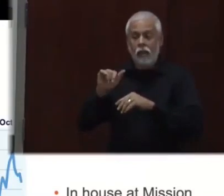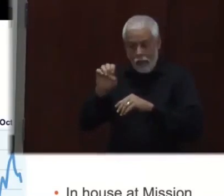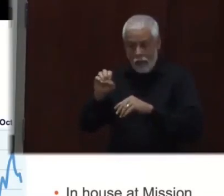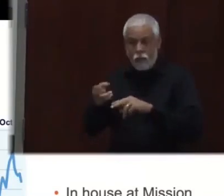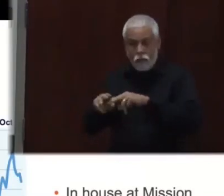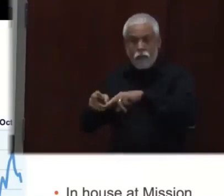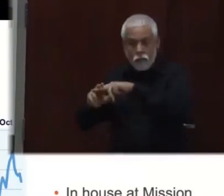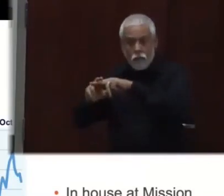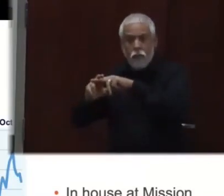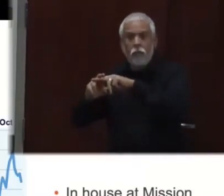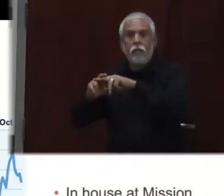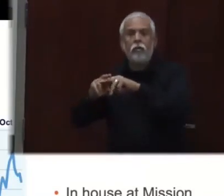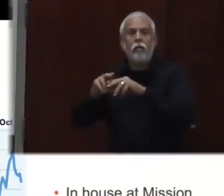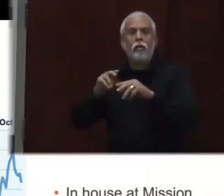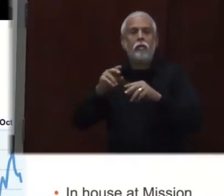no tengo la explicación.